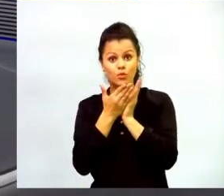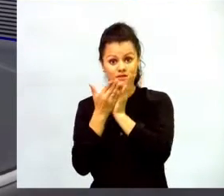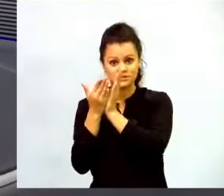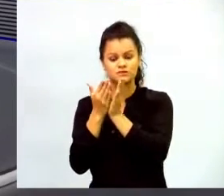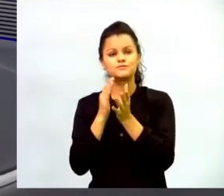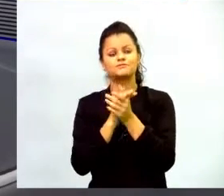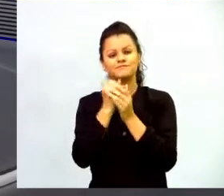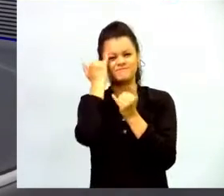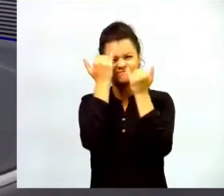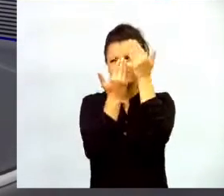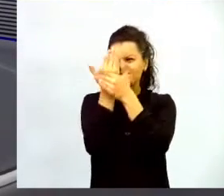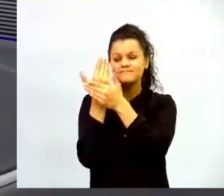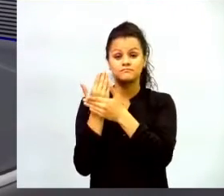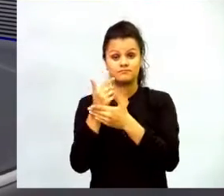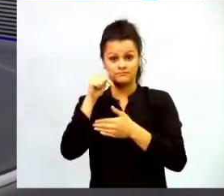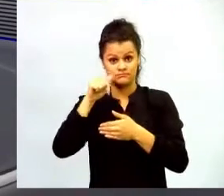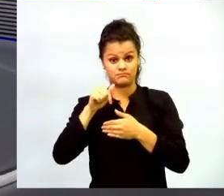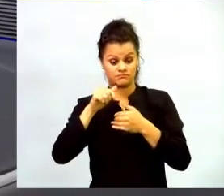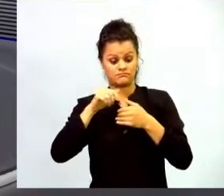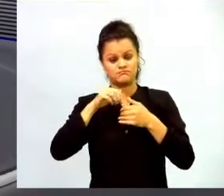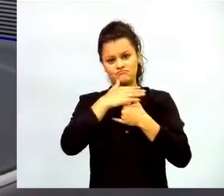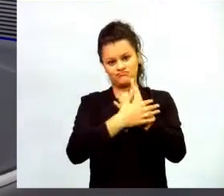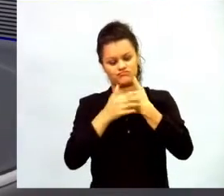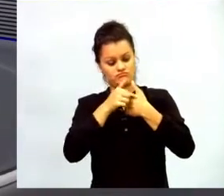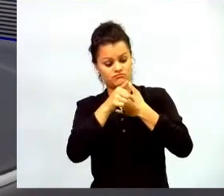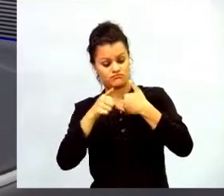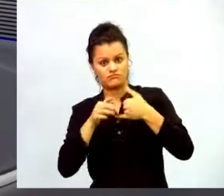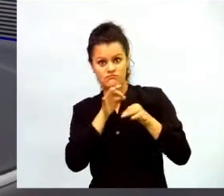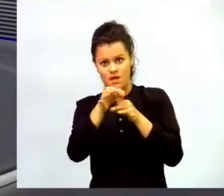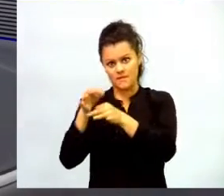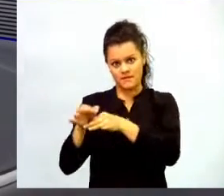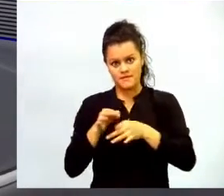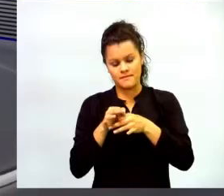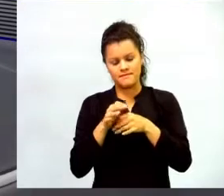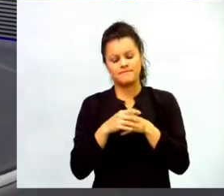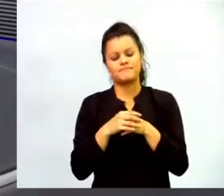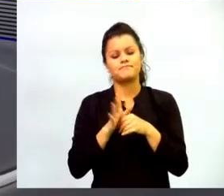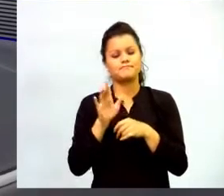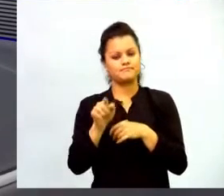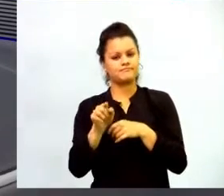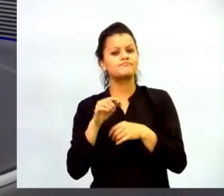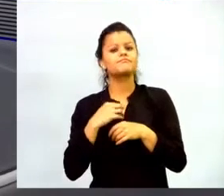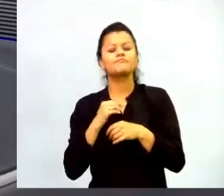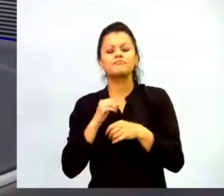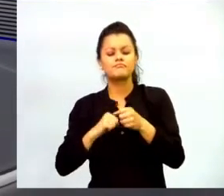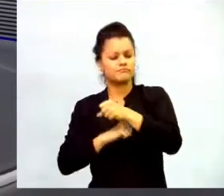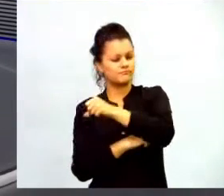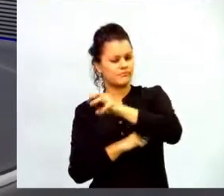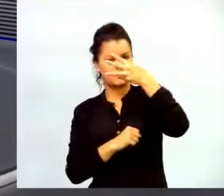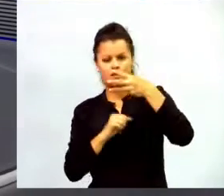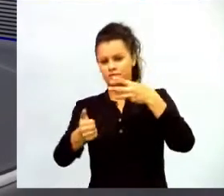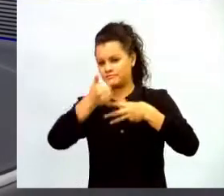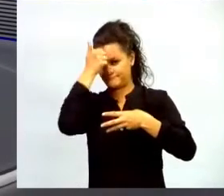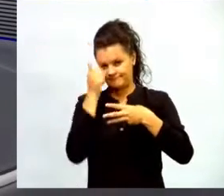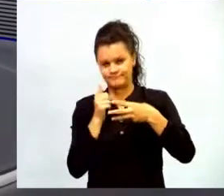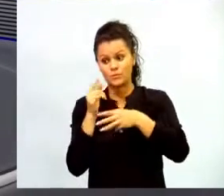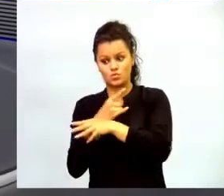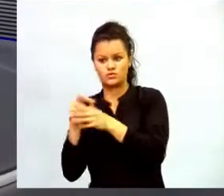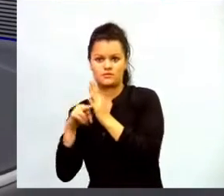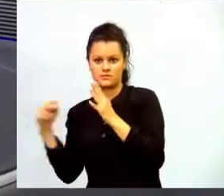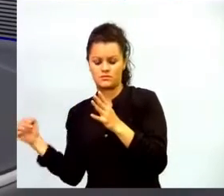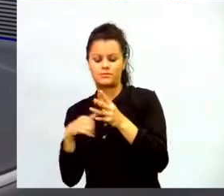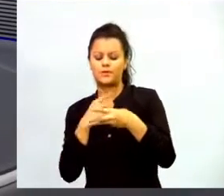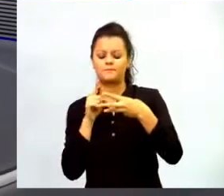oportunidad de fortalecer regionalmente tres aspectos fundamentales para innovación educativa con el uso de TIC. Uno es la